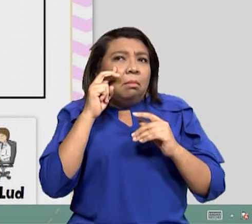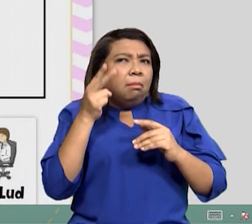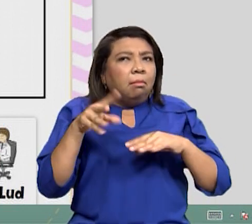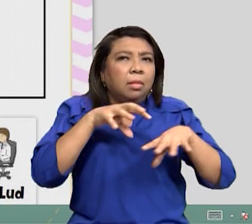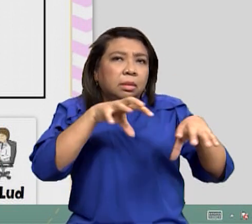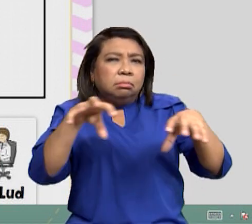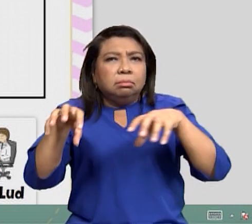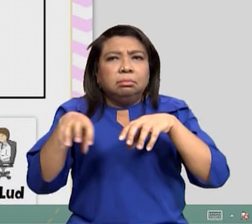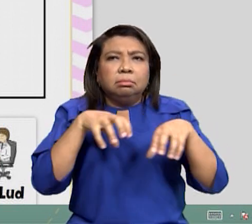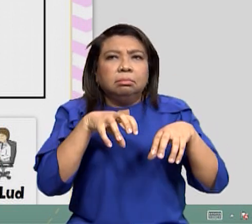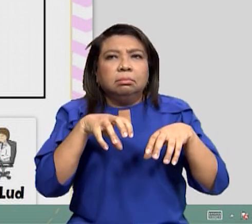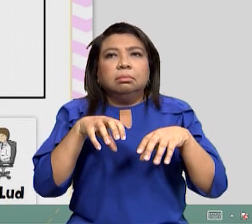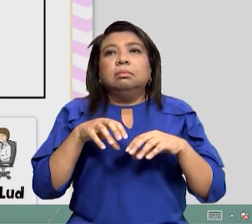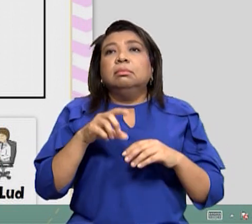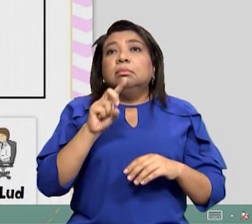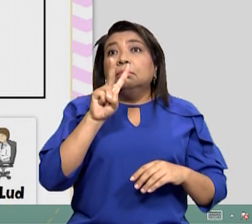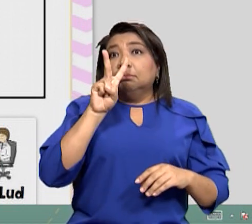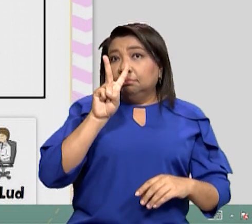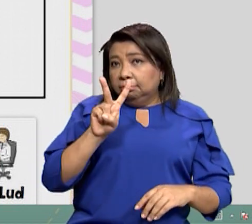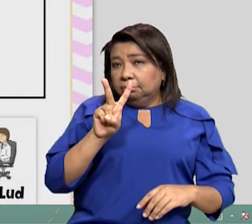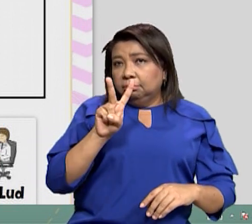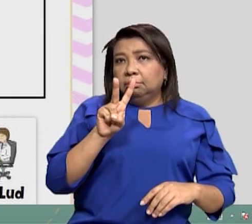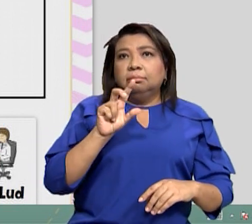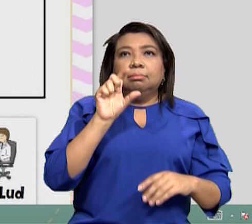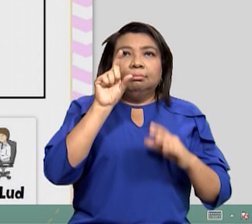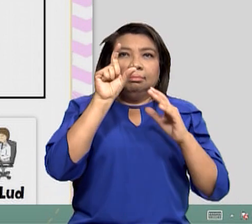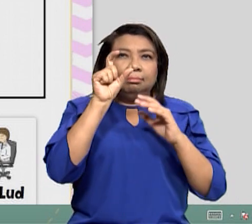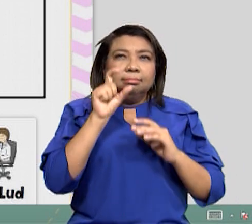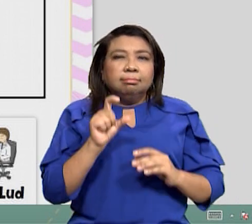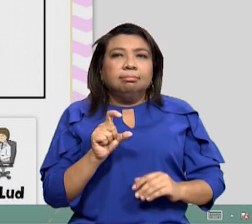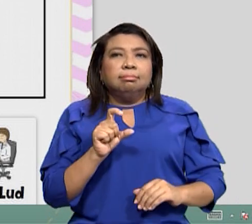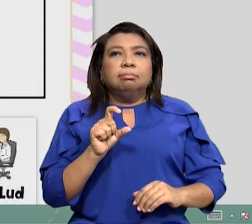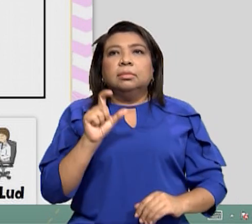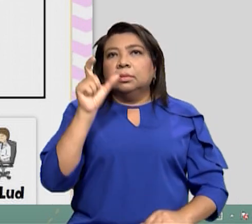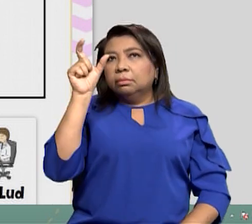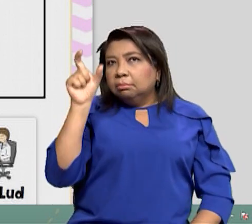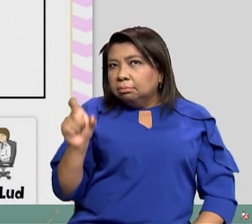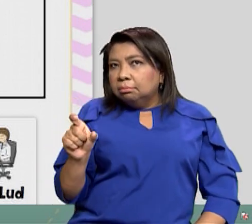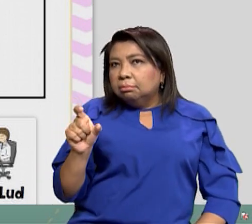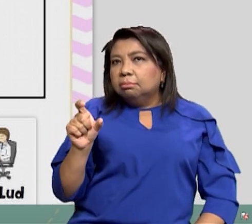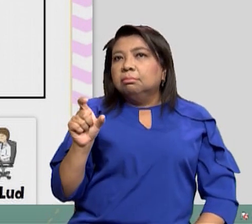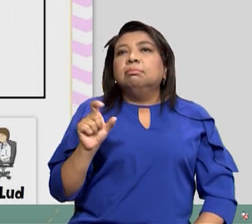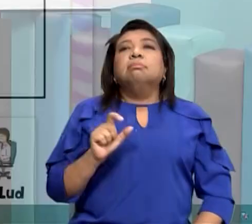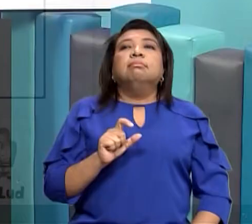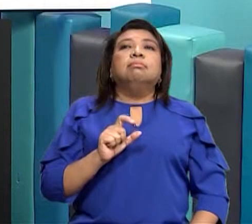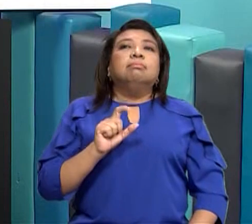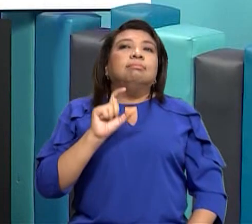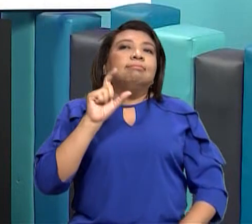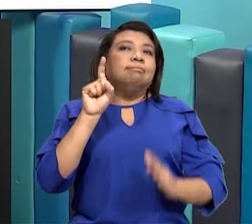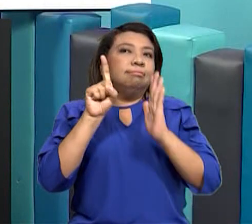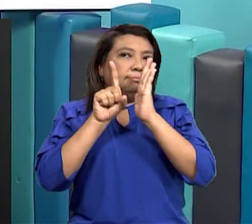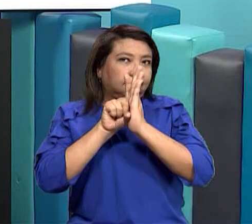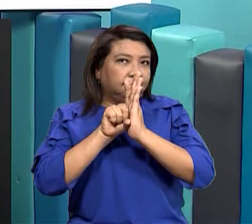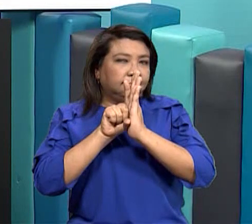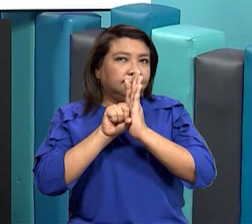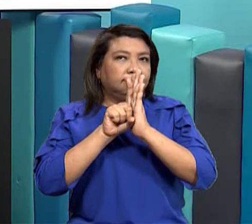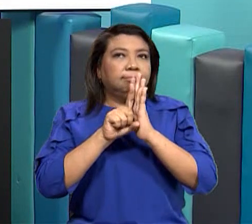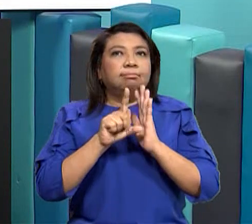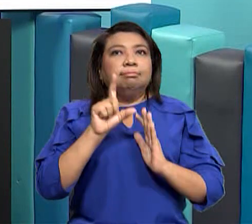clasificado en dos columnas la primera están los derechos y en la siguiente columna están también los deberes